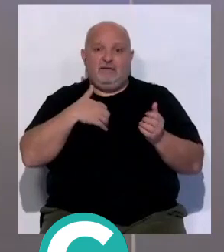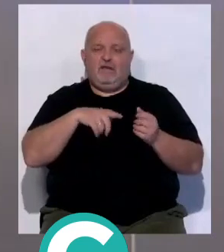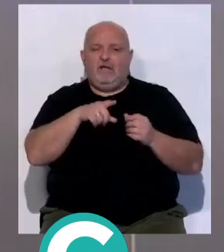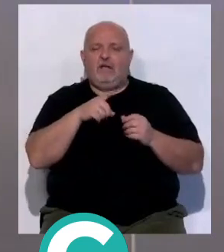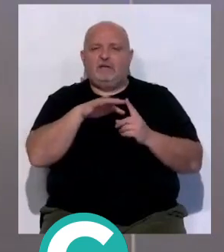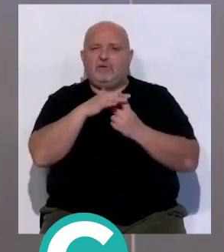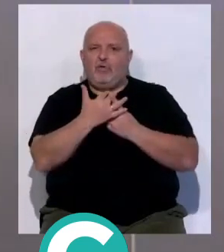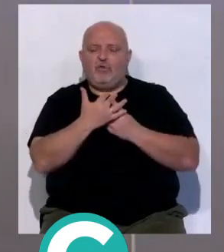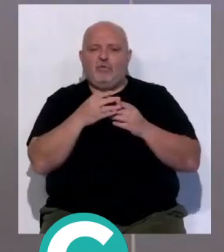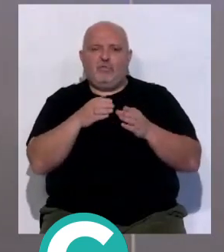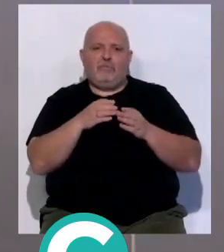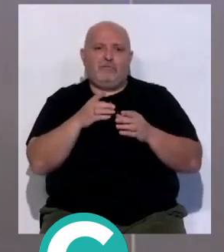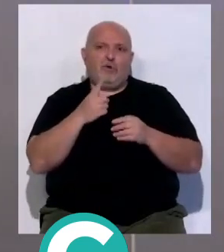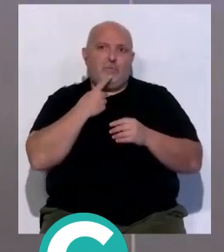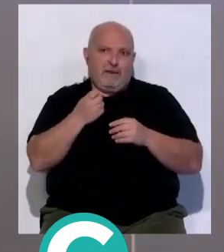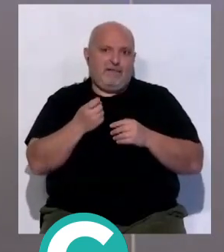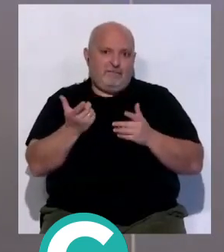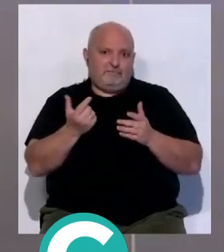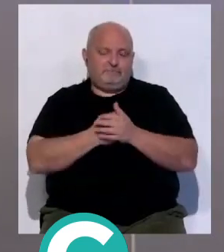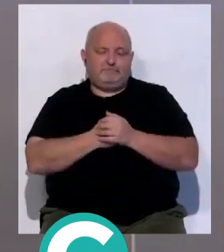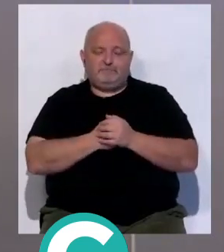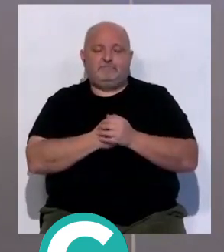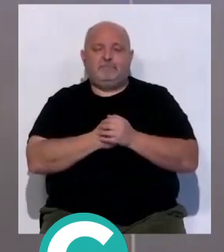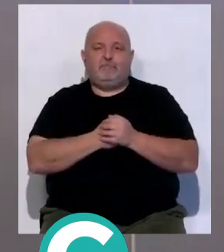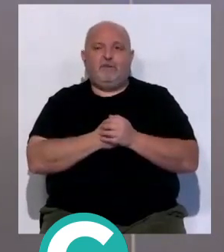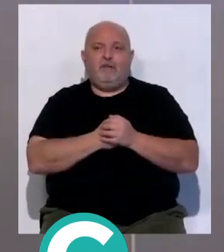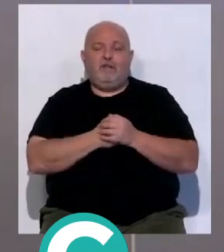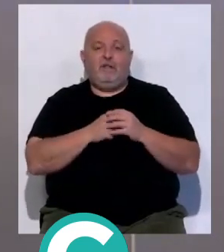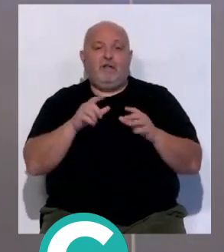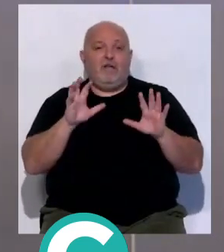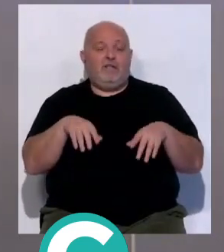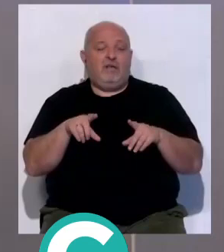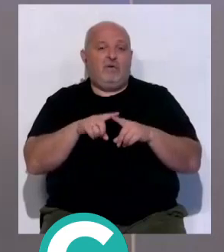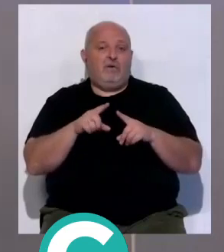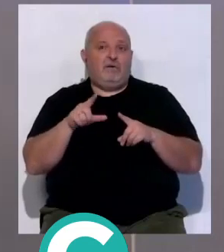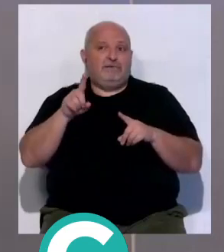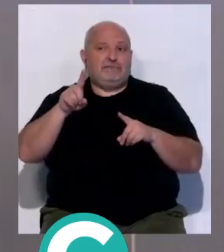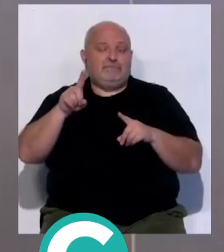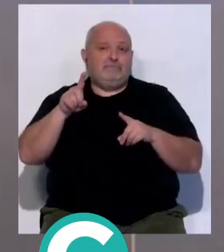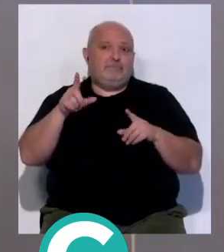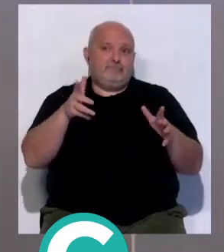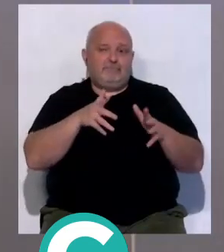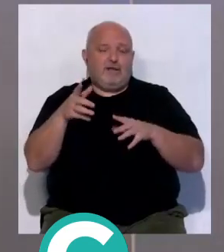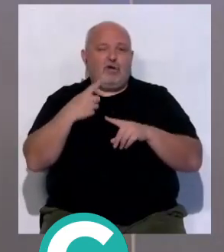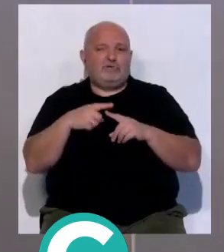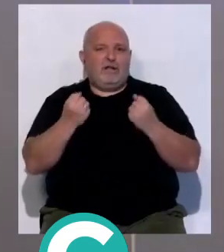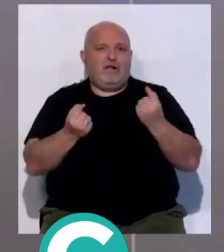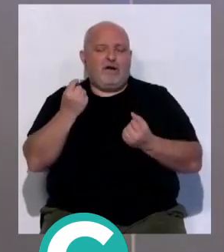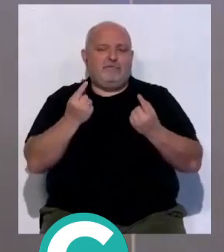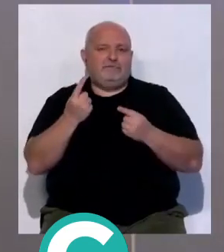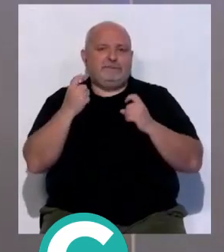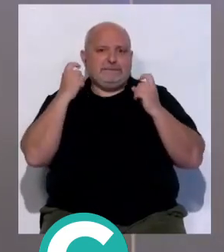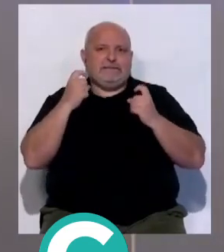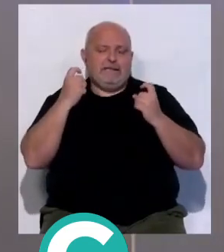están con una situación bastante complicada. Y aquí, en el Cádiz, afortunadamente, todas esas cosas se están llevando